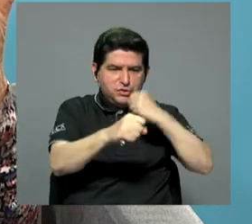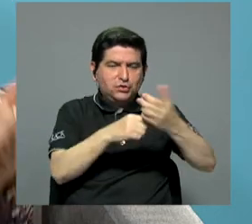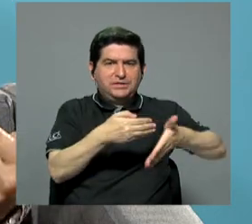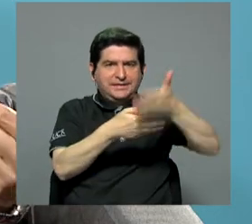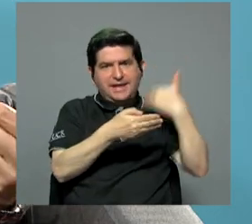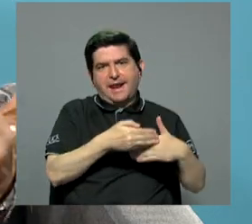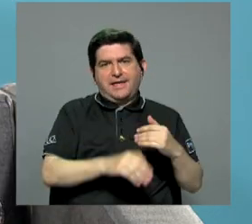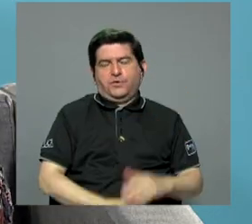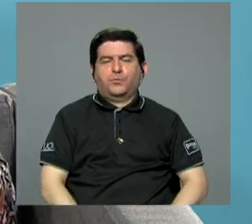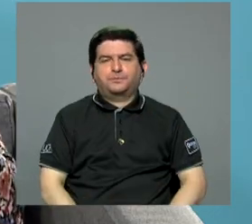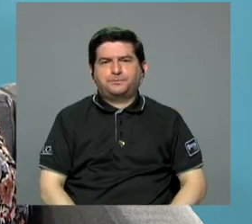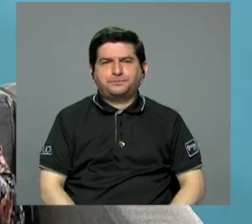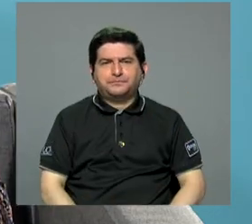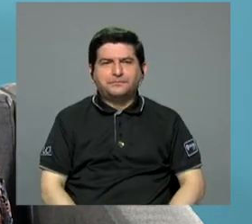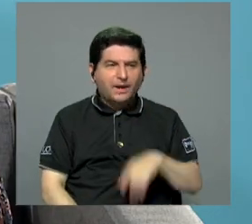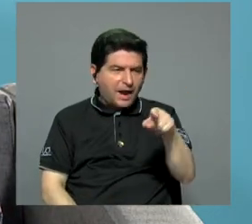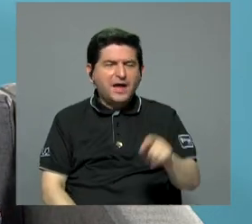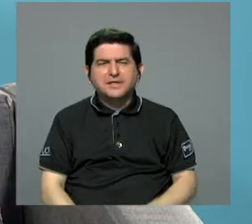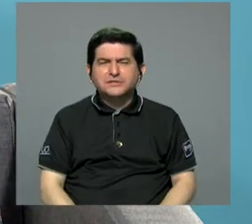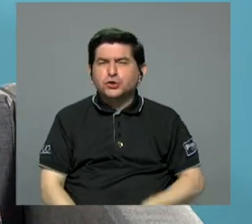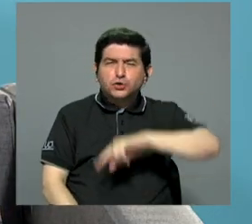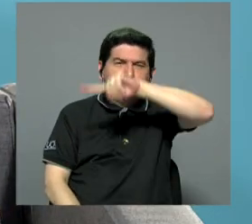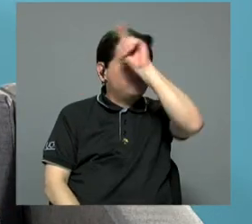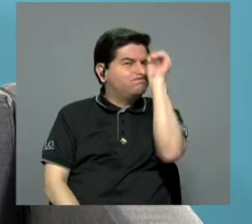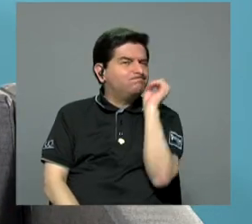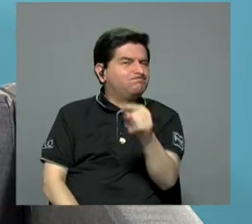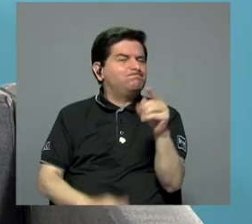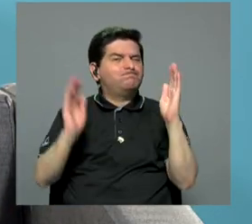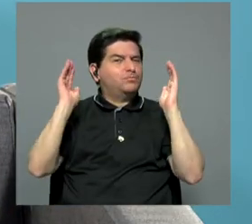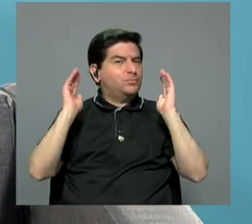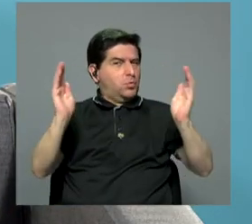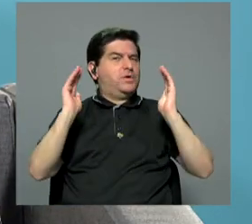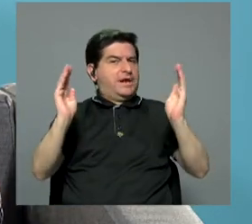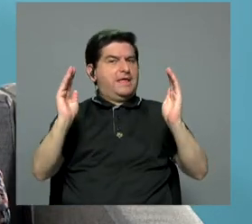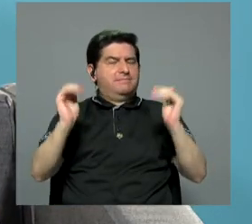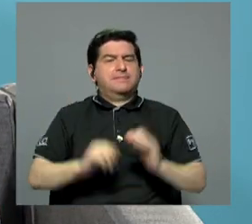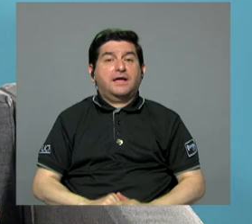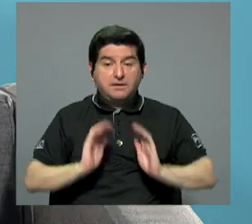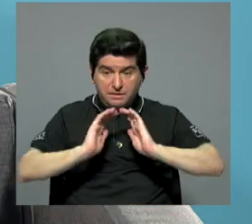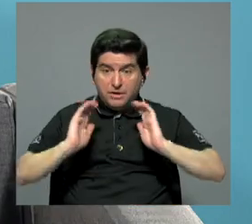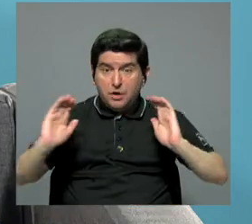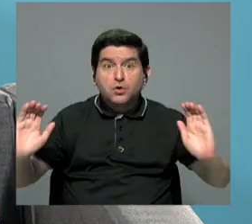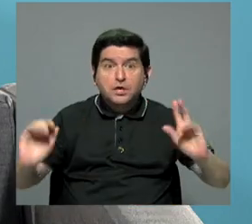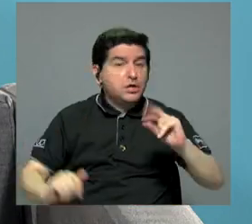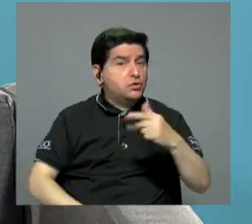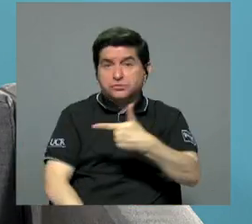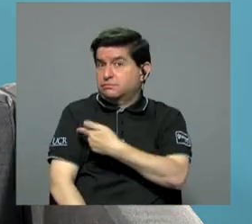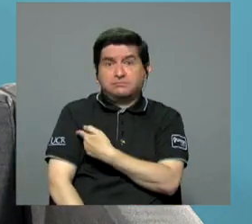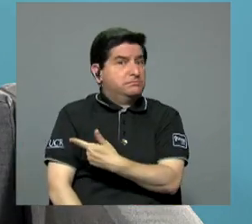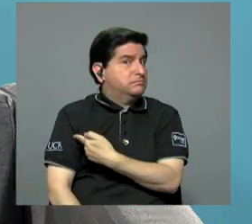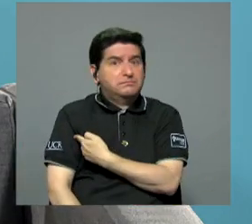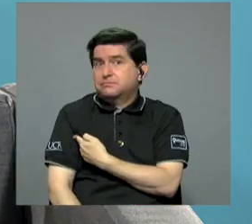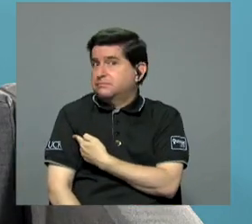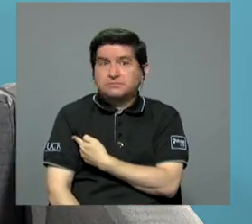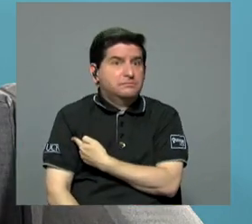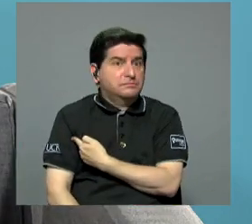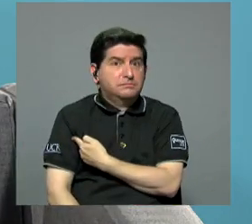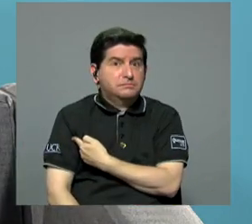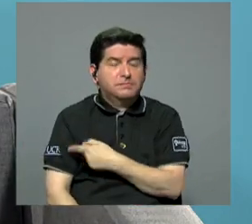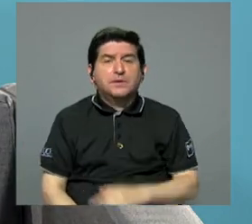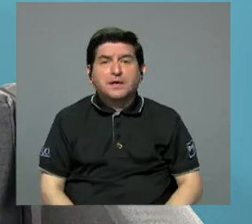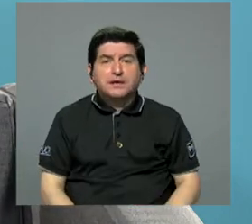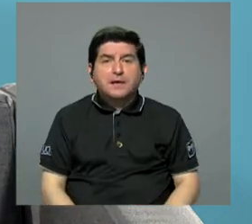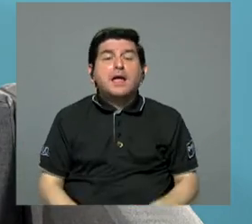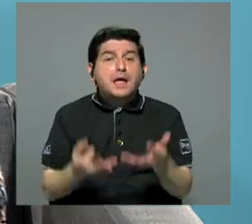pasado. Lo cual deja un enorme interrogante porque los niños todavía no han sido vacunados, pero vale la pena